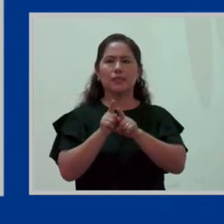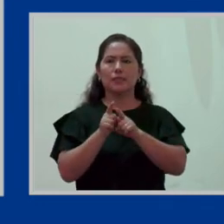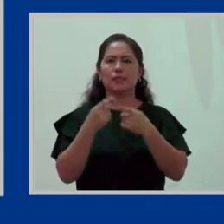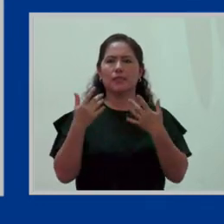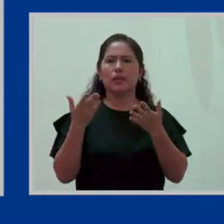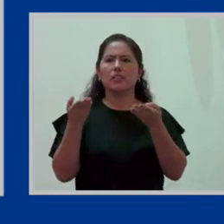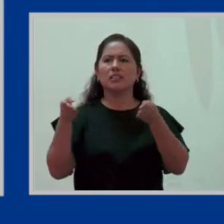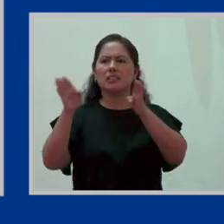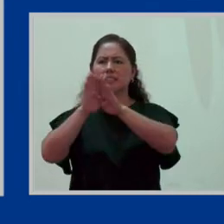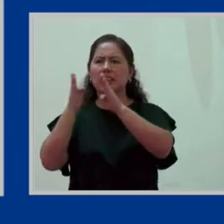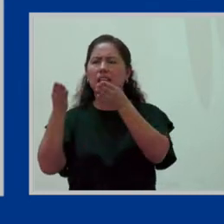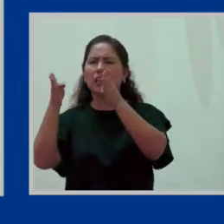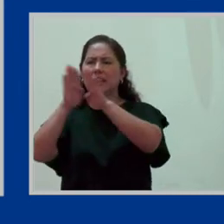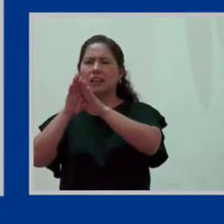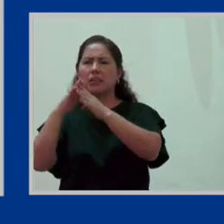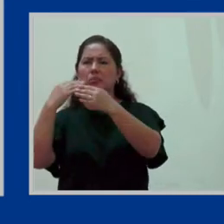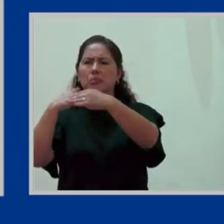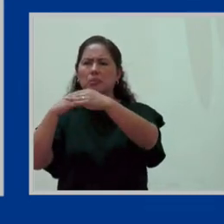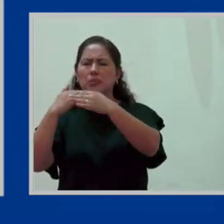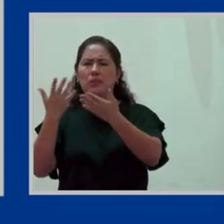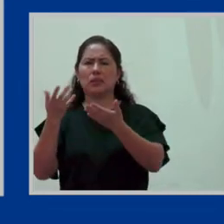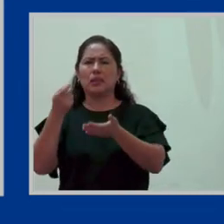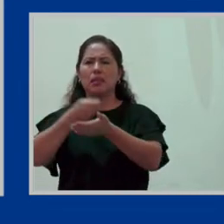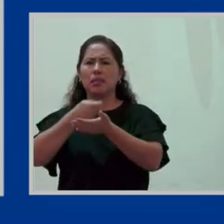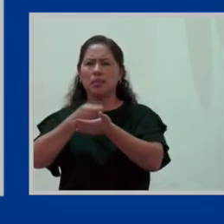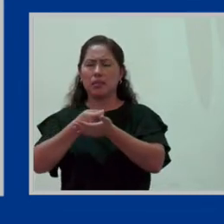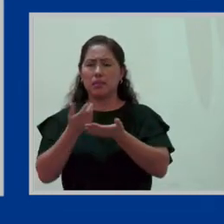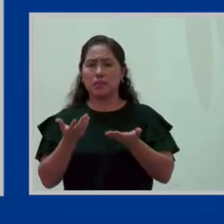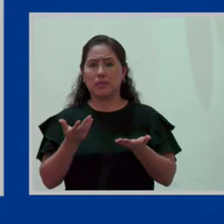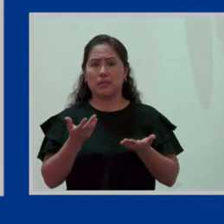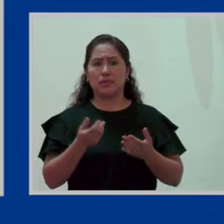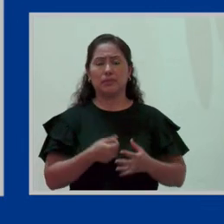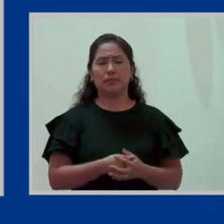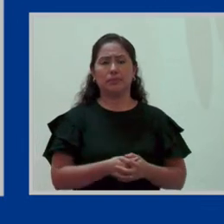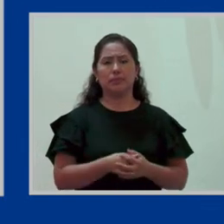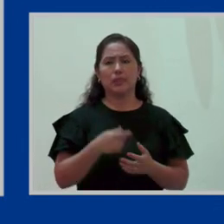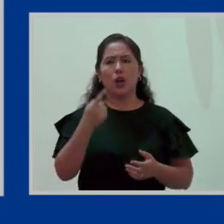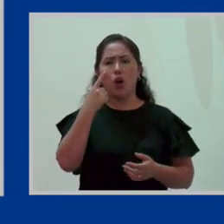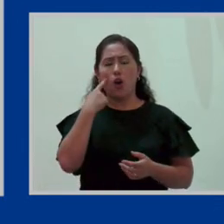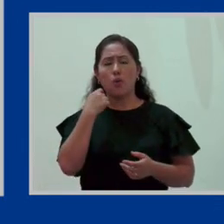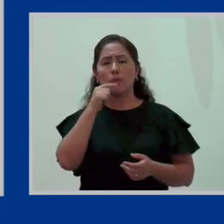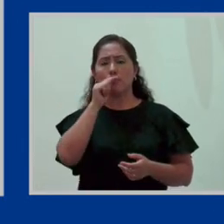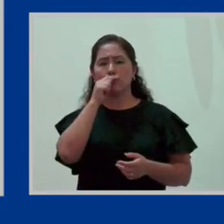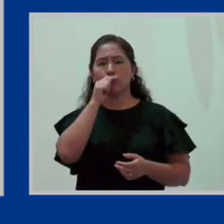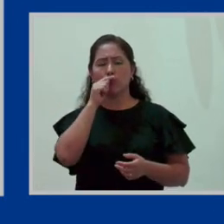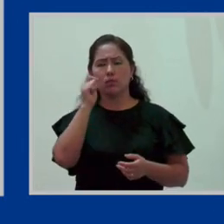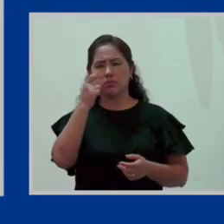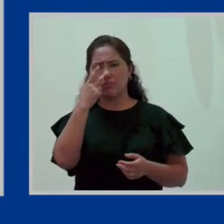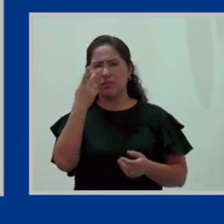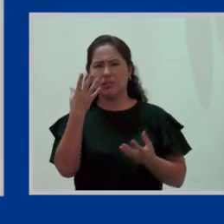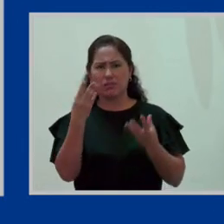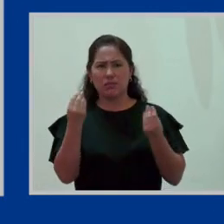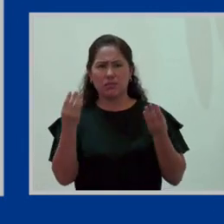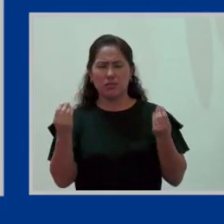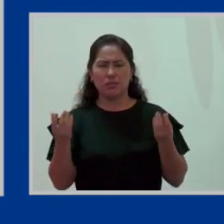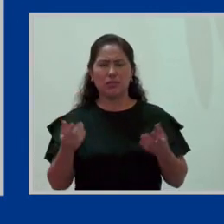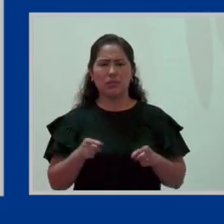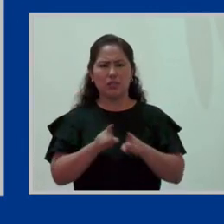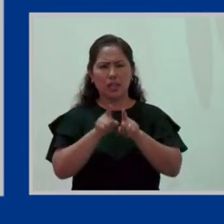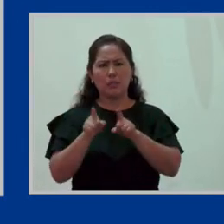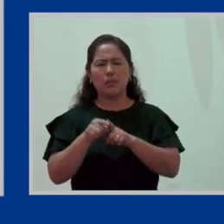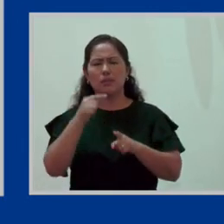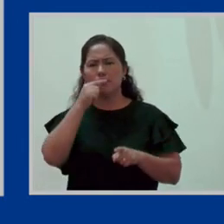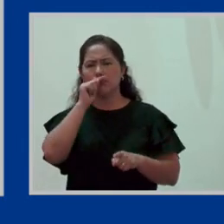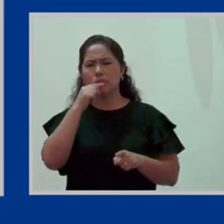salarial. Porque ya lo venimos diciendo, esa brecha salarial entre hombres y mujeres existe. Entre las mismas mujeres